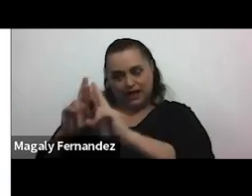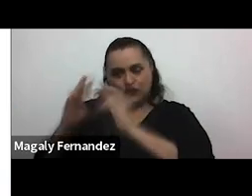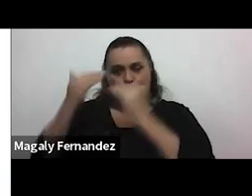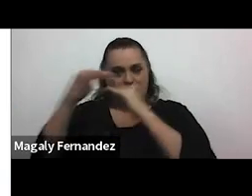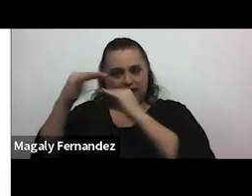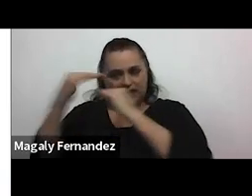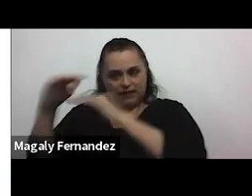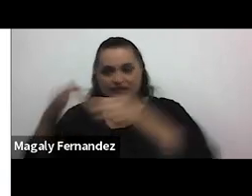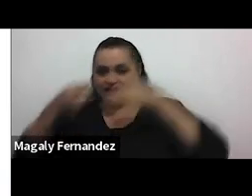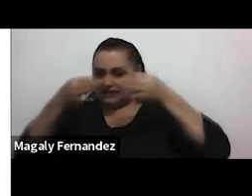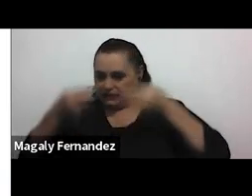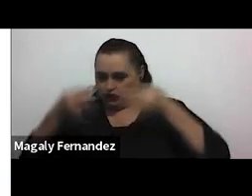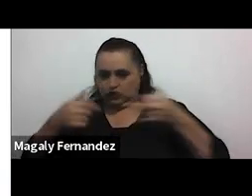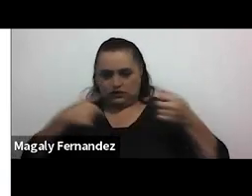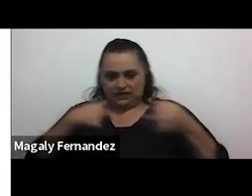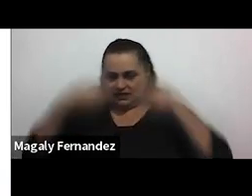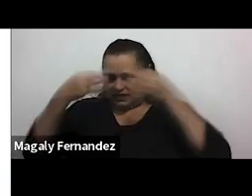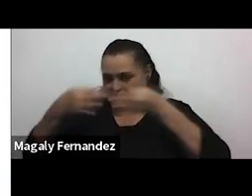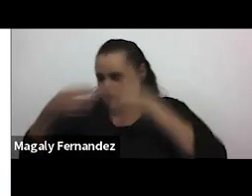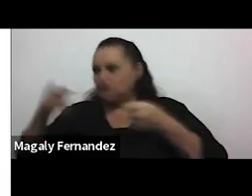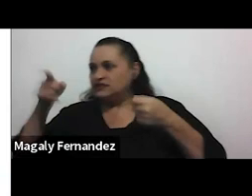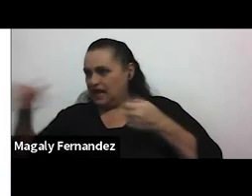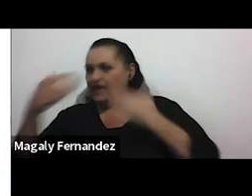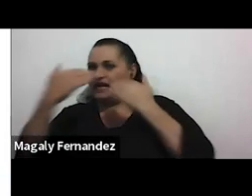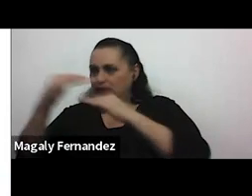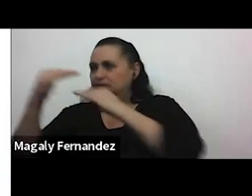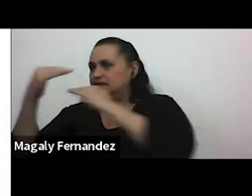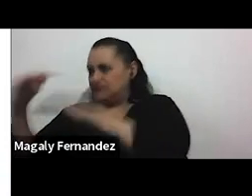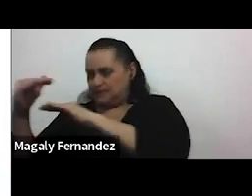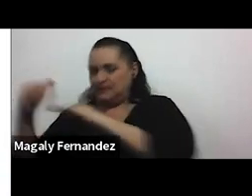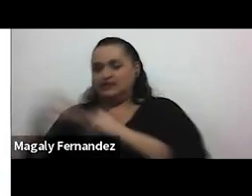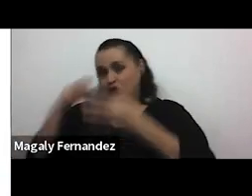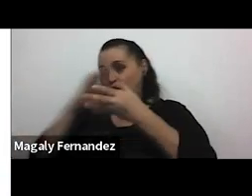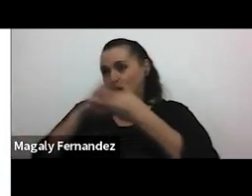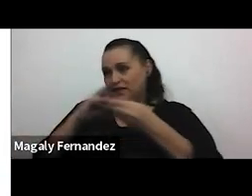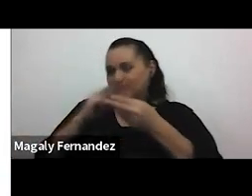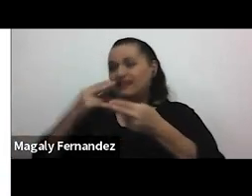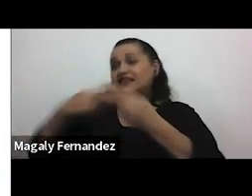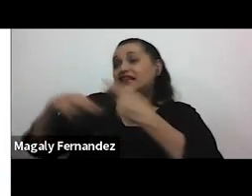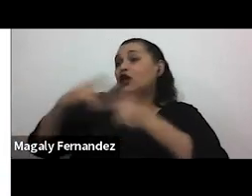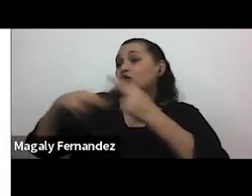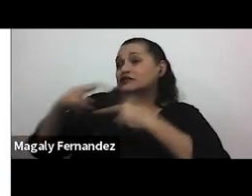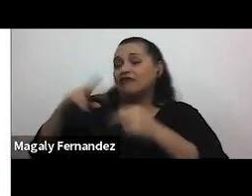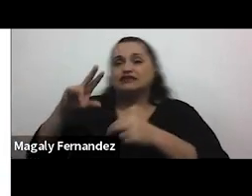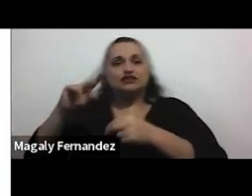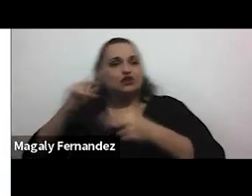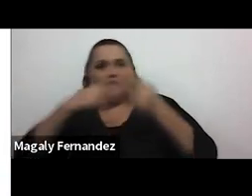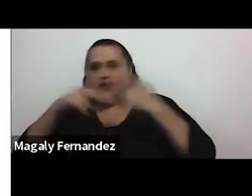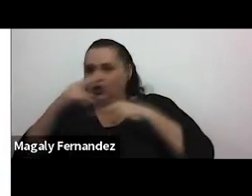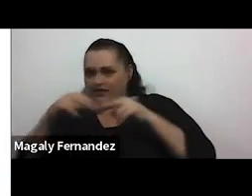decisiones individuales con esto de los límites me refiero precisamente a eso que les comentaba a esos negociables y a esos no negociables